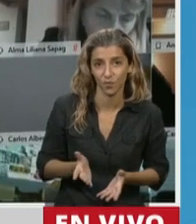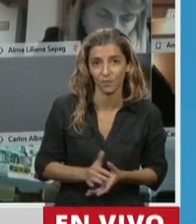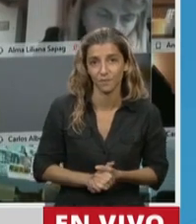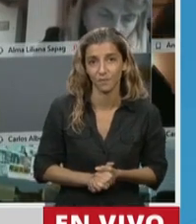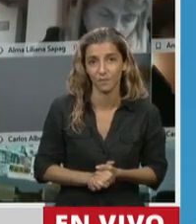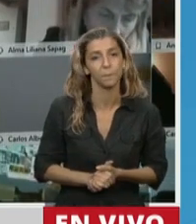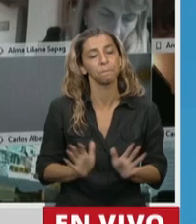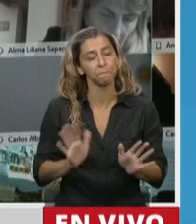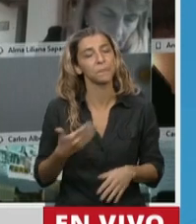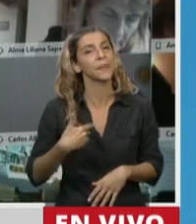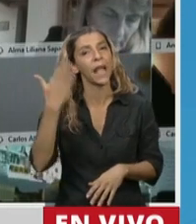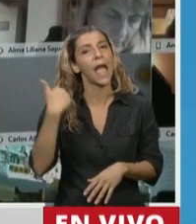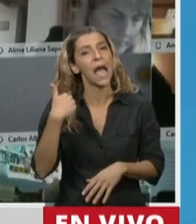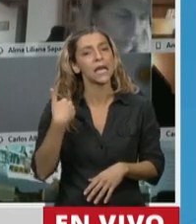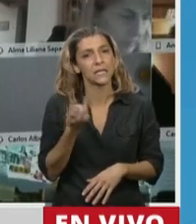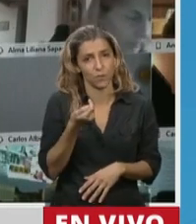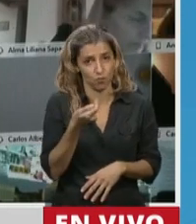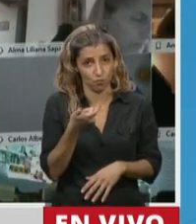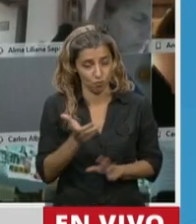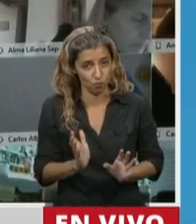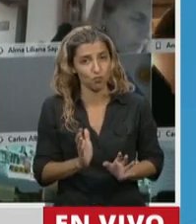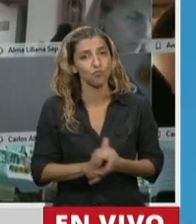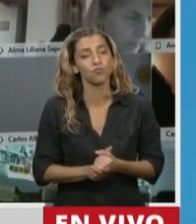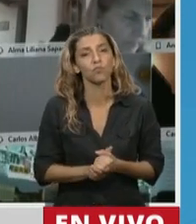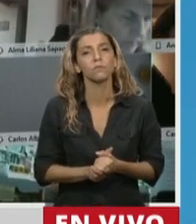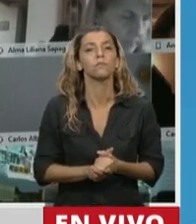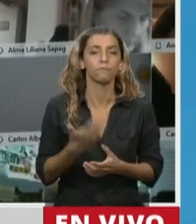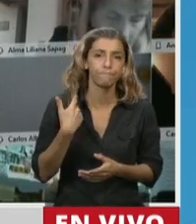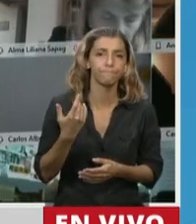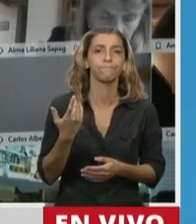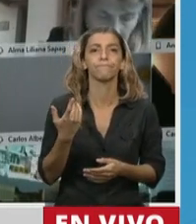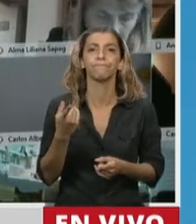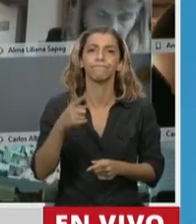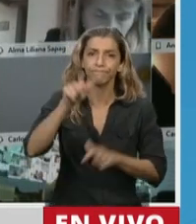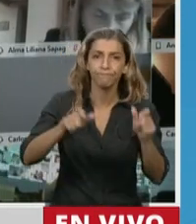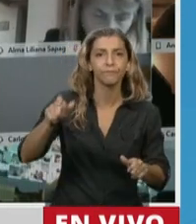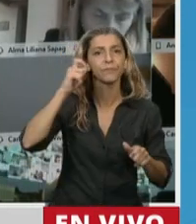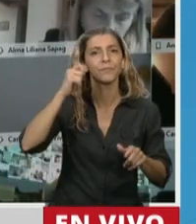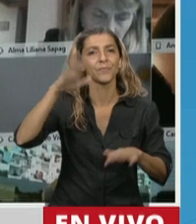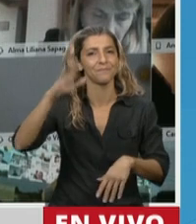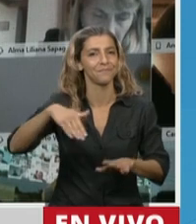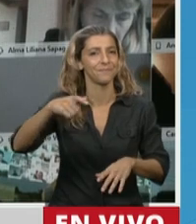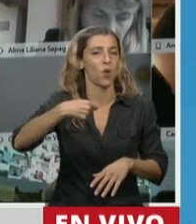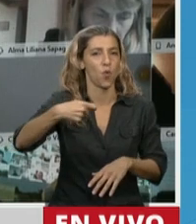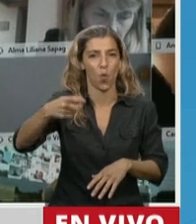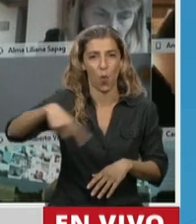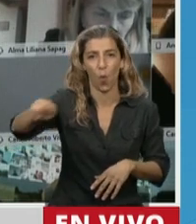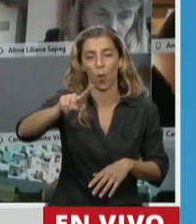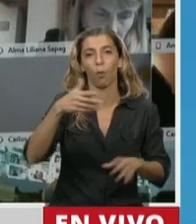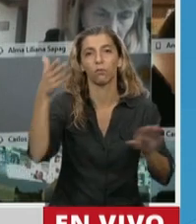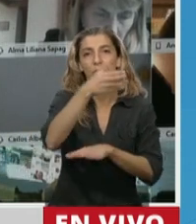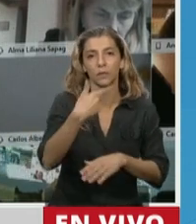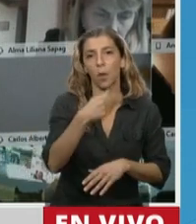Hace pocas semanas, a partir de los problemas de bancarización que los jubilados tienen, me